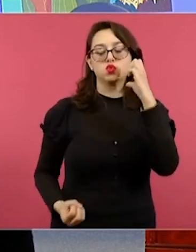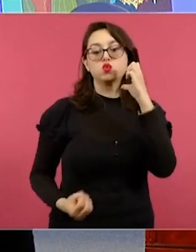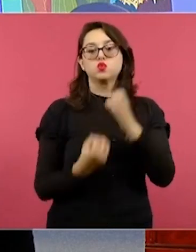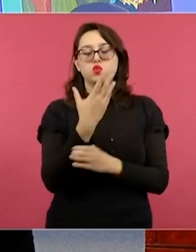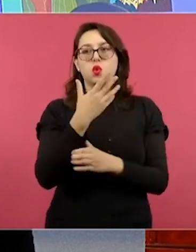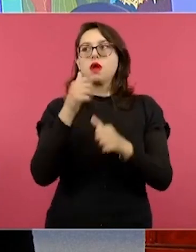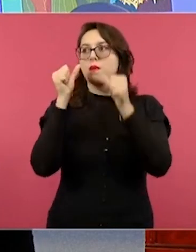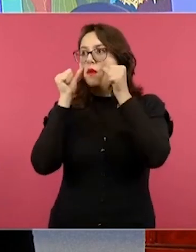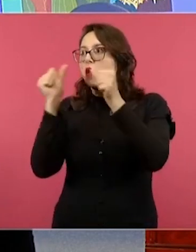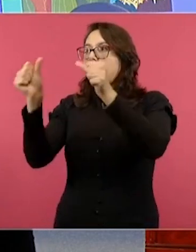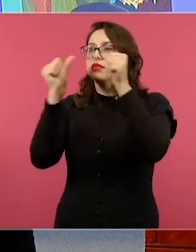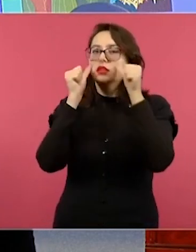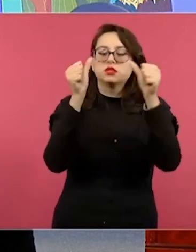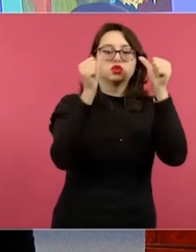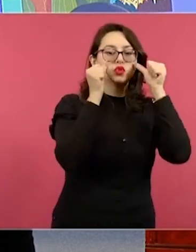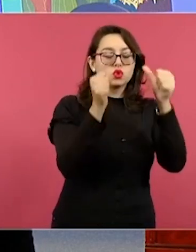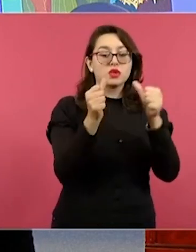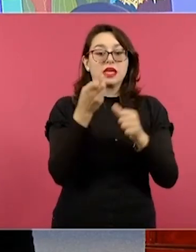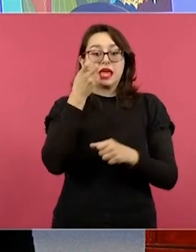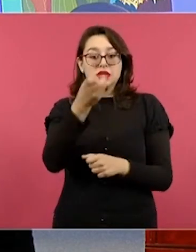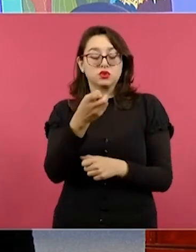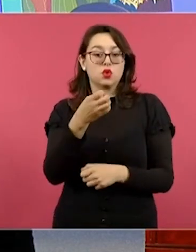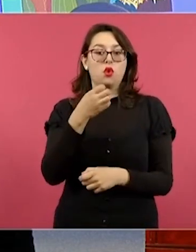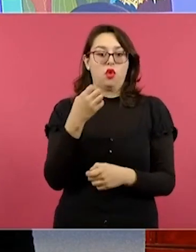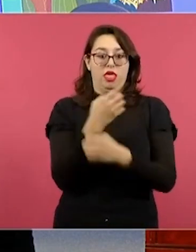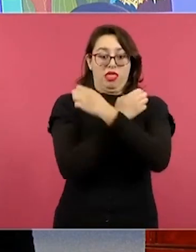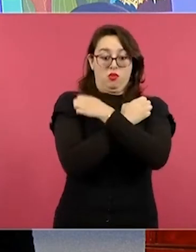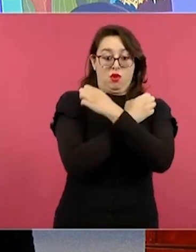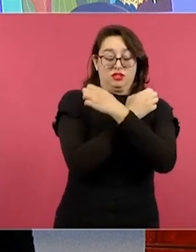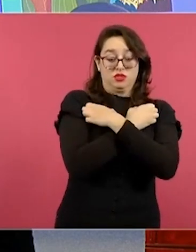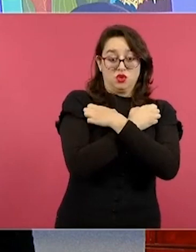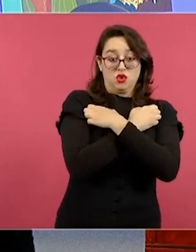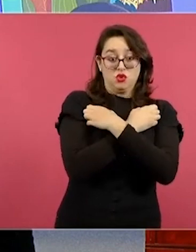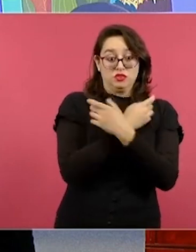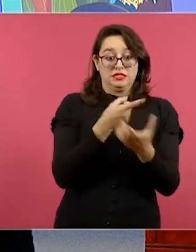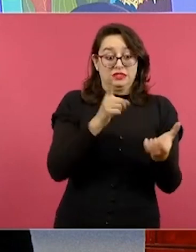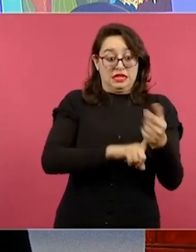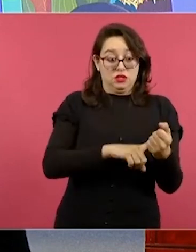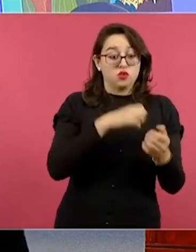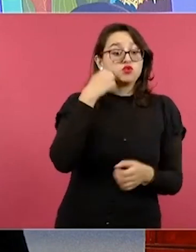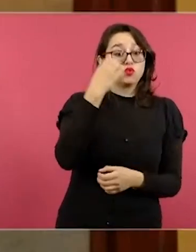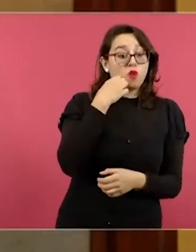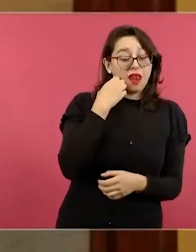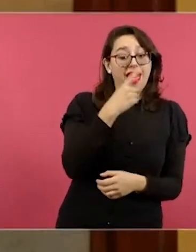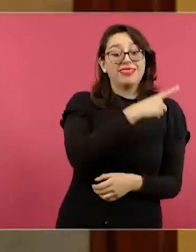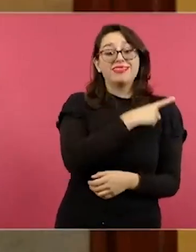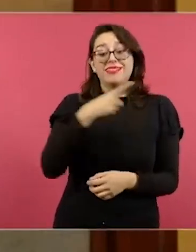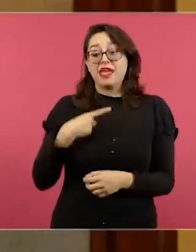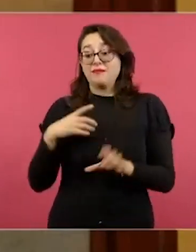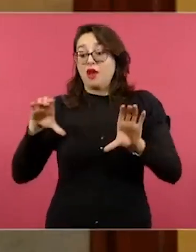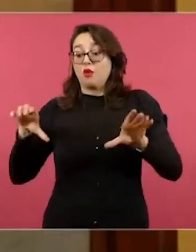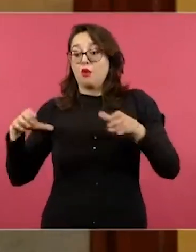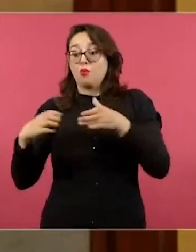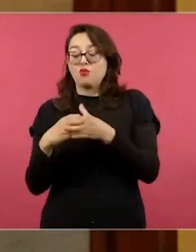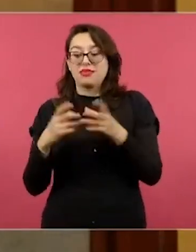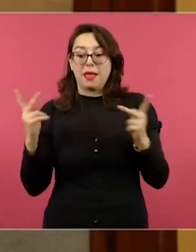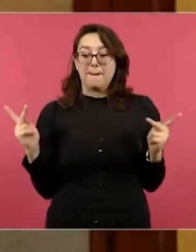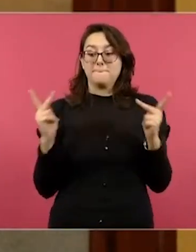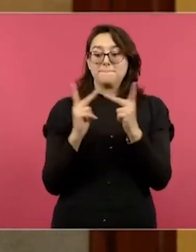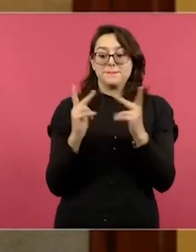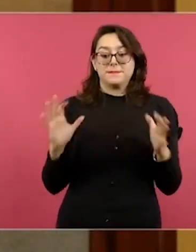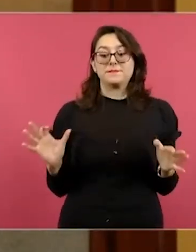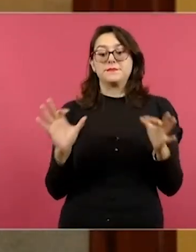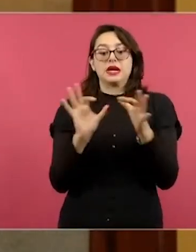ahora debemos contextualizar la educación y poner principal énfasis en diversas problemáticas, en donde la educación